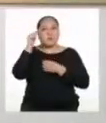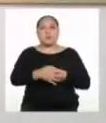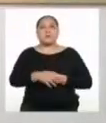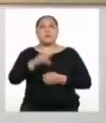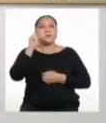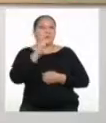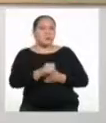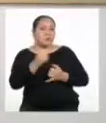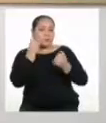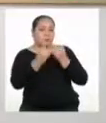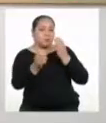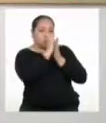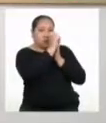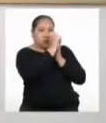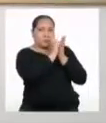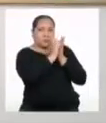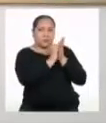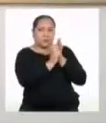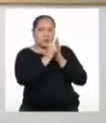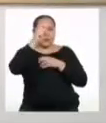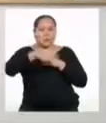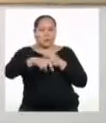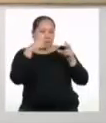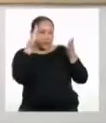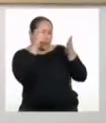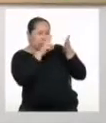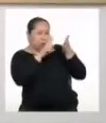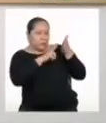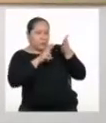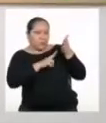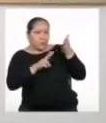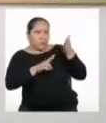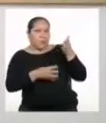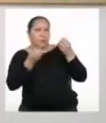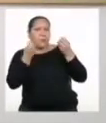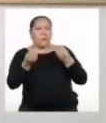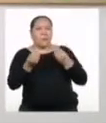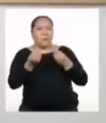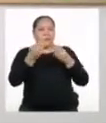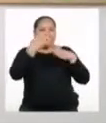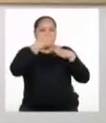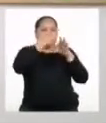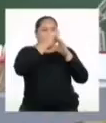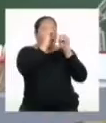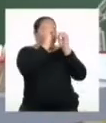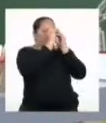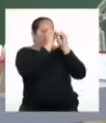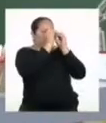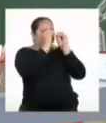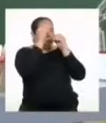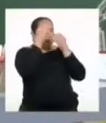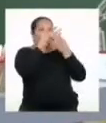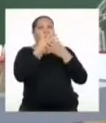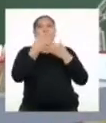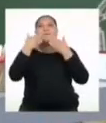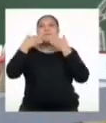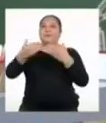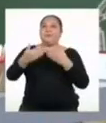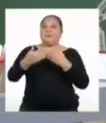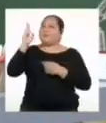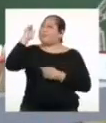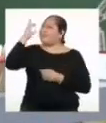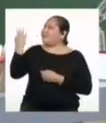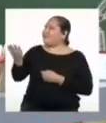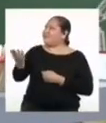Sí, tal vez al final de la escritura nos tocaría darle una leída, como para uniformizar el estilo de redacción. Muchas gracias,